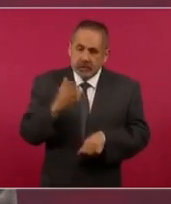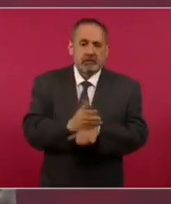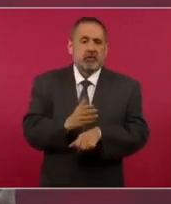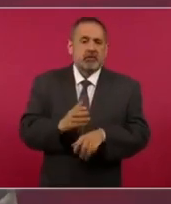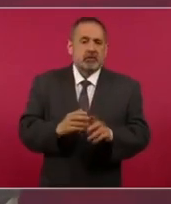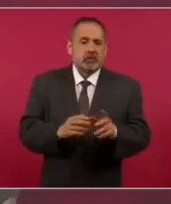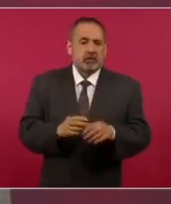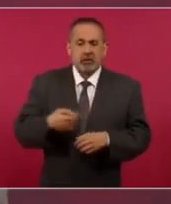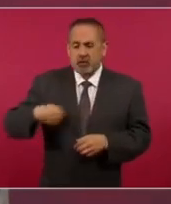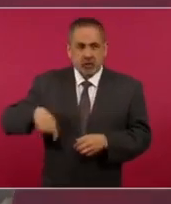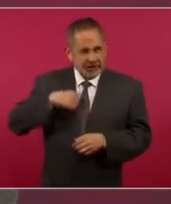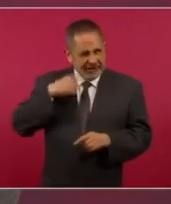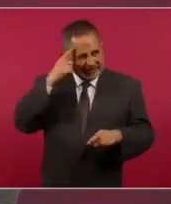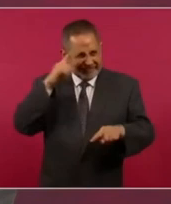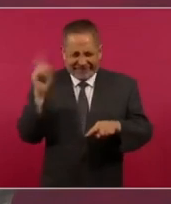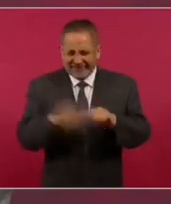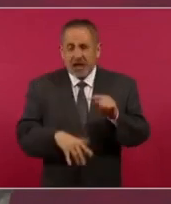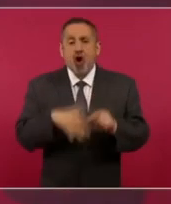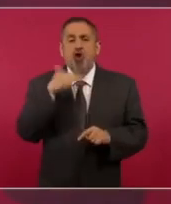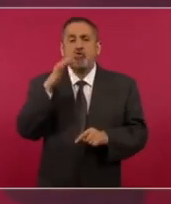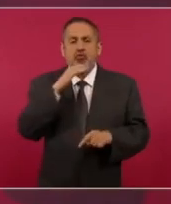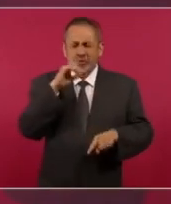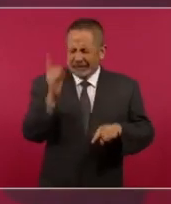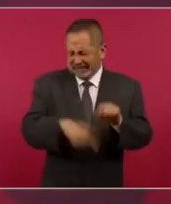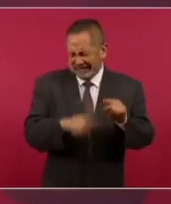Que podamos desterrar la corrupción.